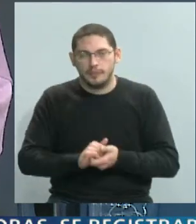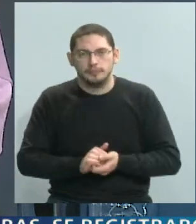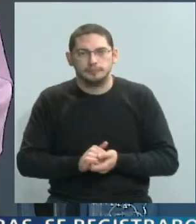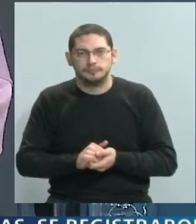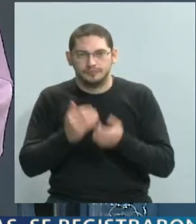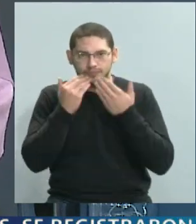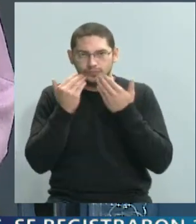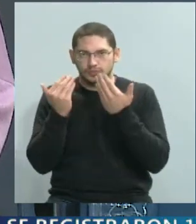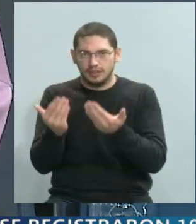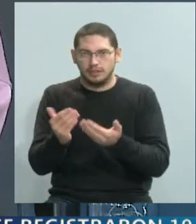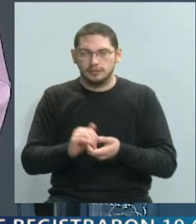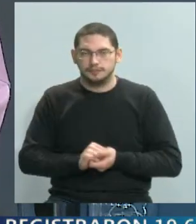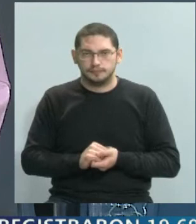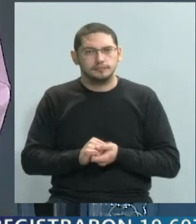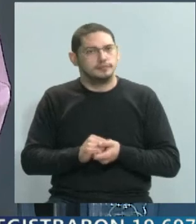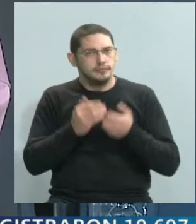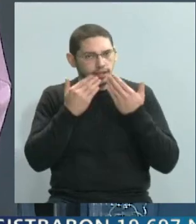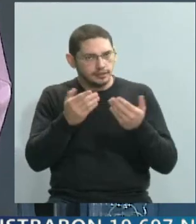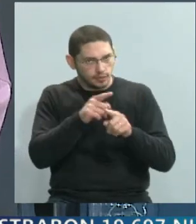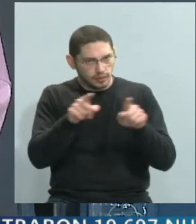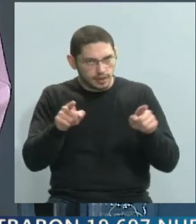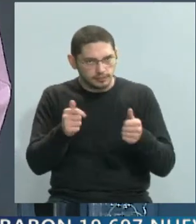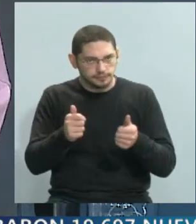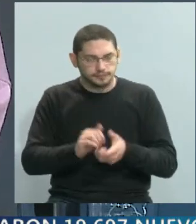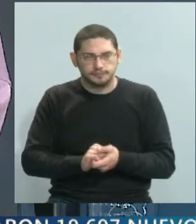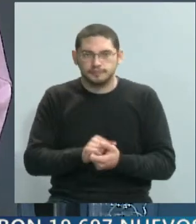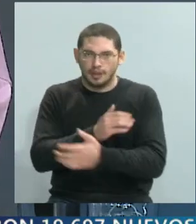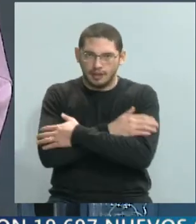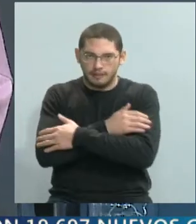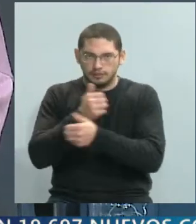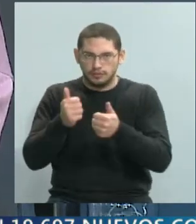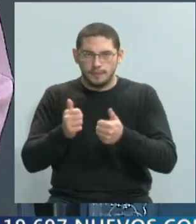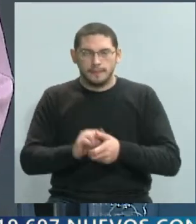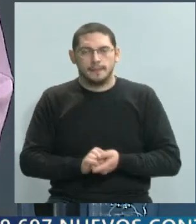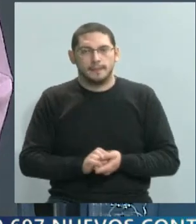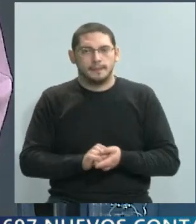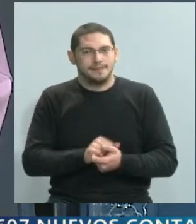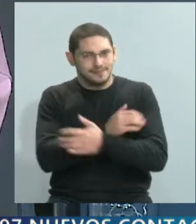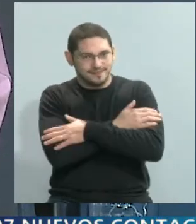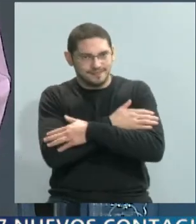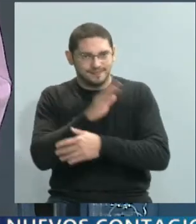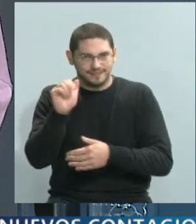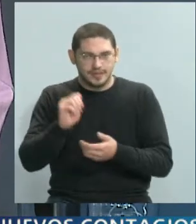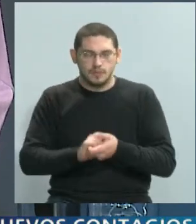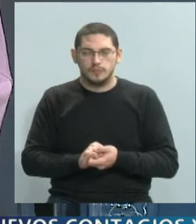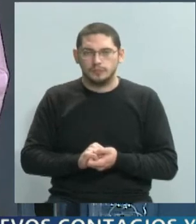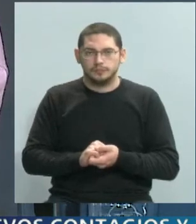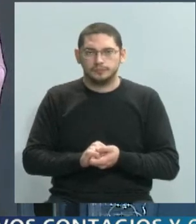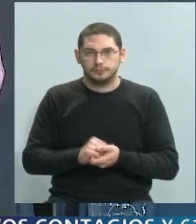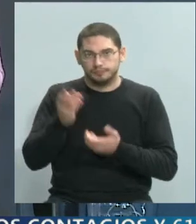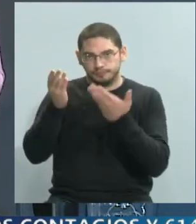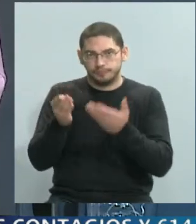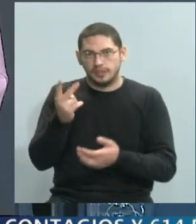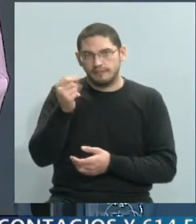Así que muchas gracias. Muchas gracias a ustedes. Un abrazo grande para vos. Ahí escuchábamos y veíamos a Valeria